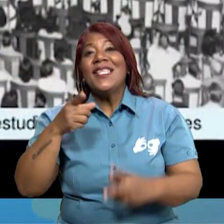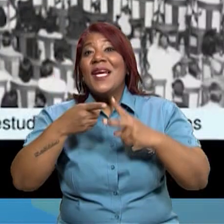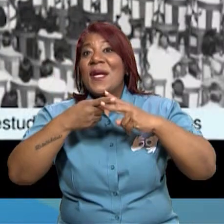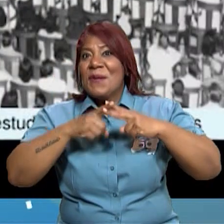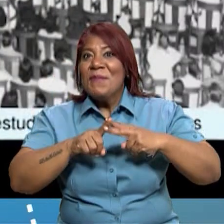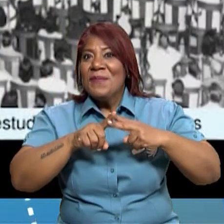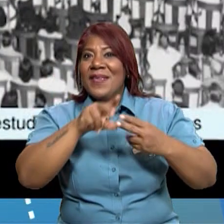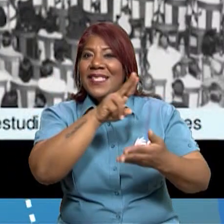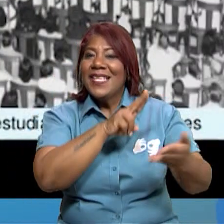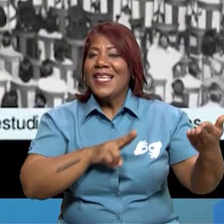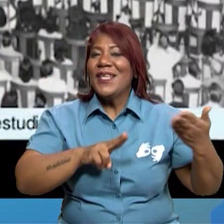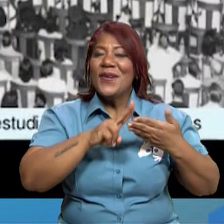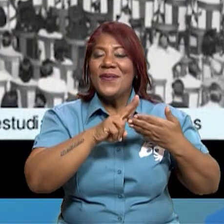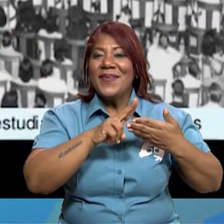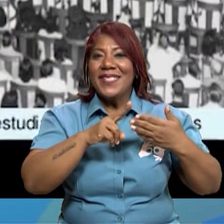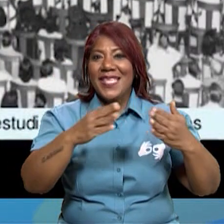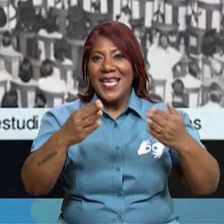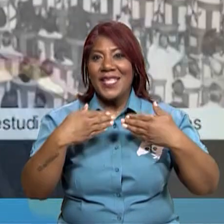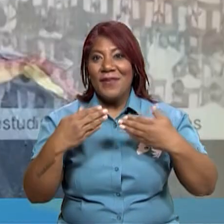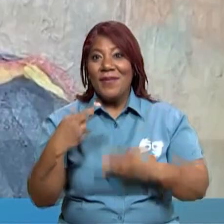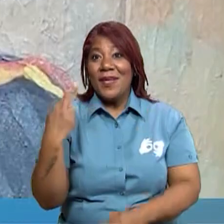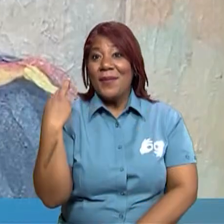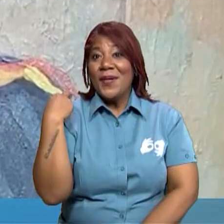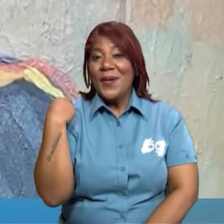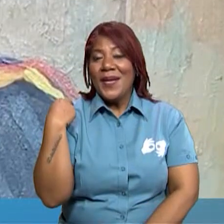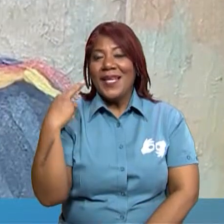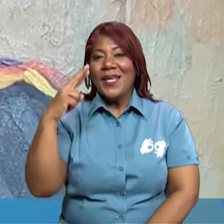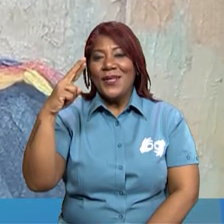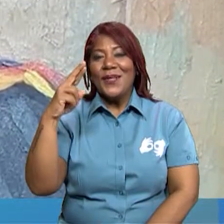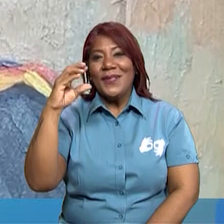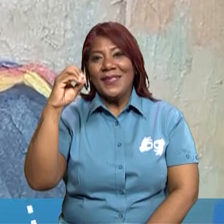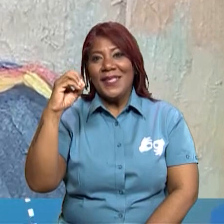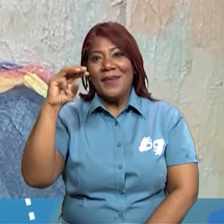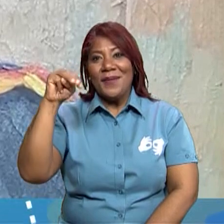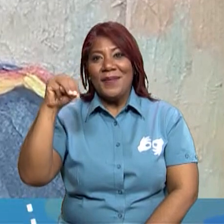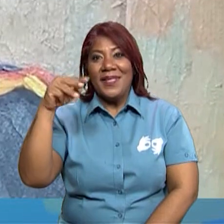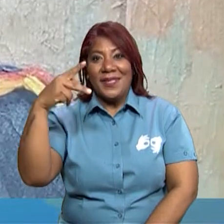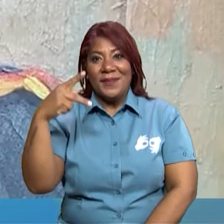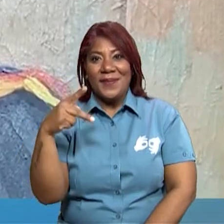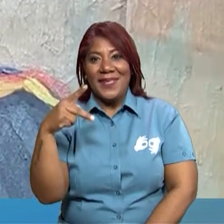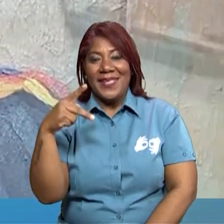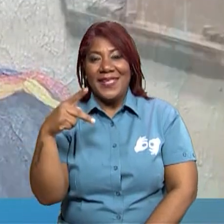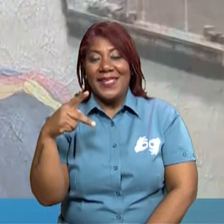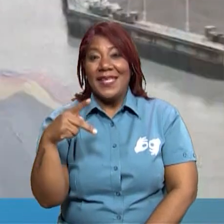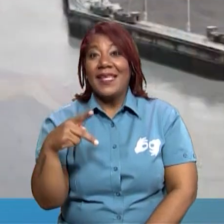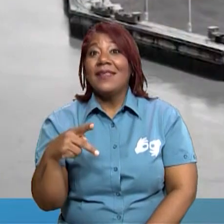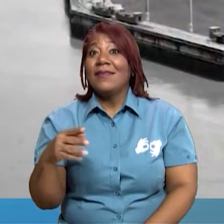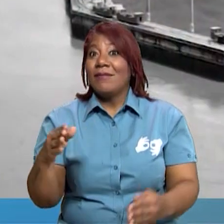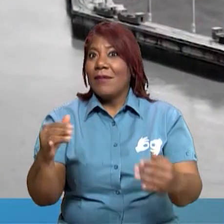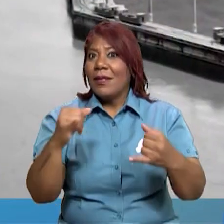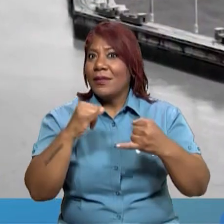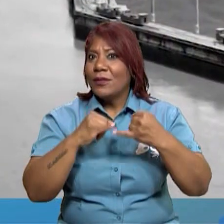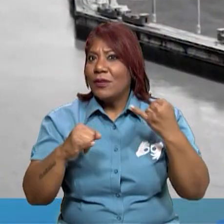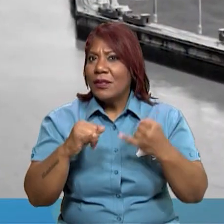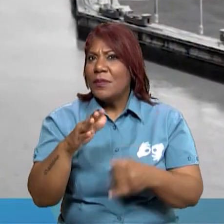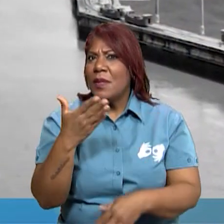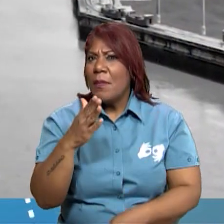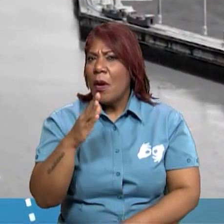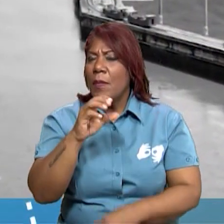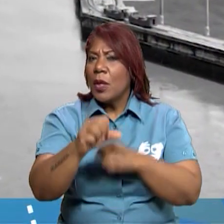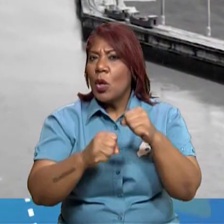Universidad de Panamá, bajo la rectoría de Octavio Méndez Pereira. Hacia el cierre de esa década,